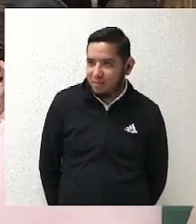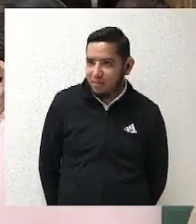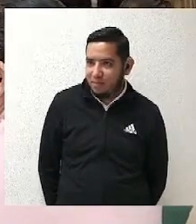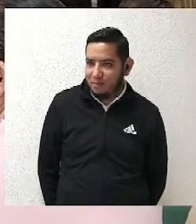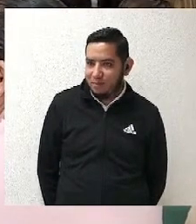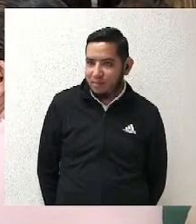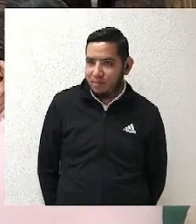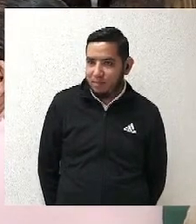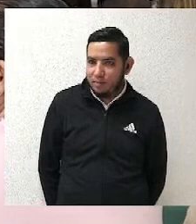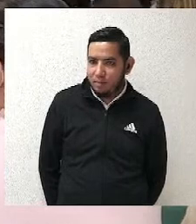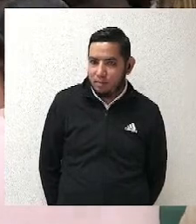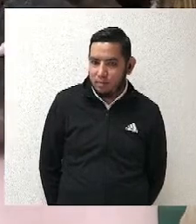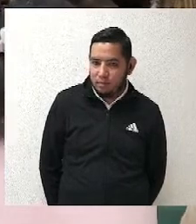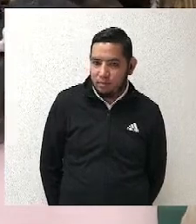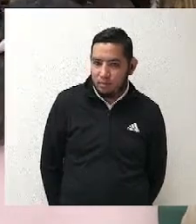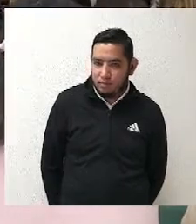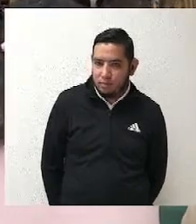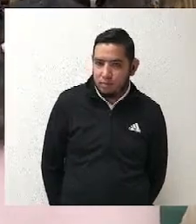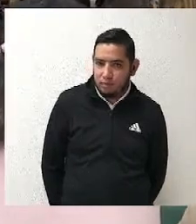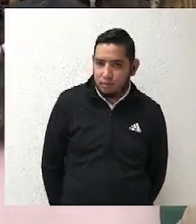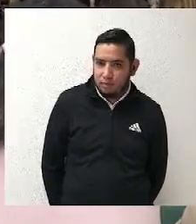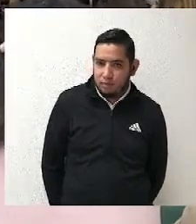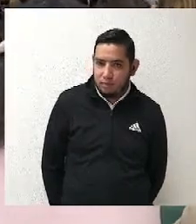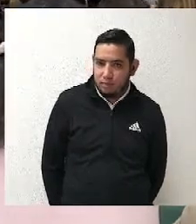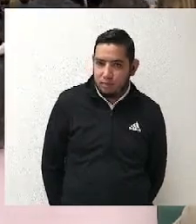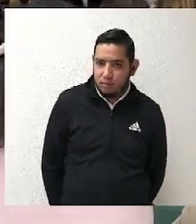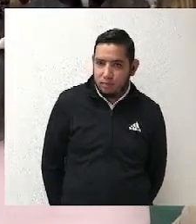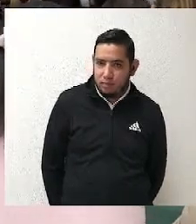de las